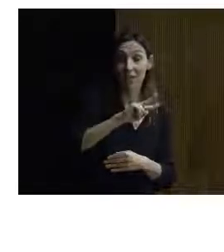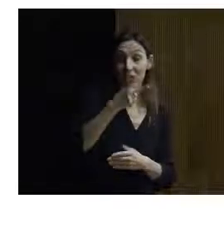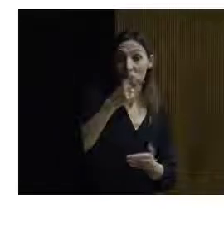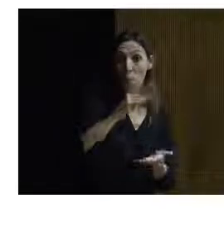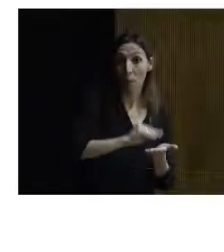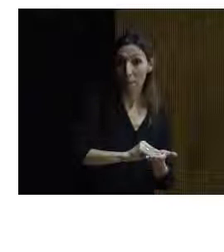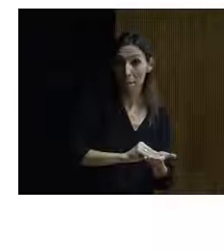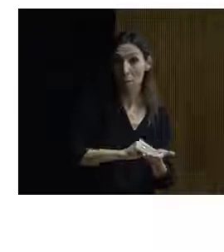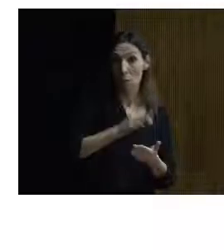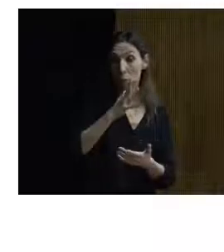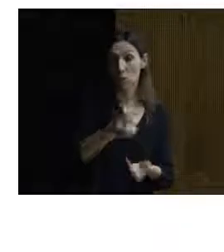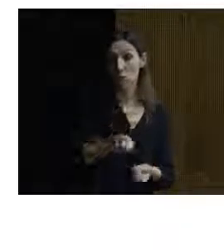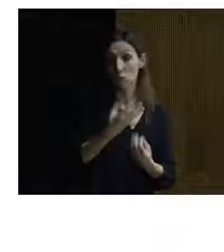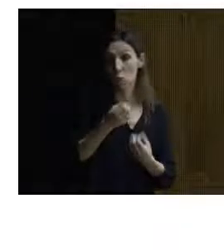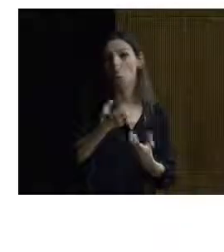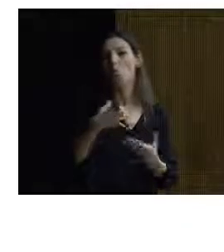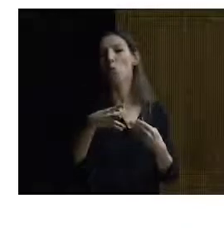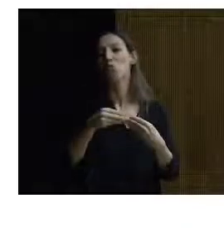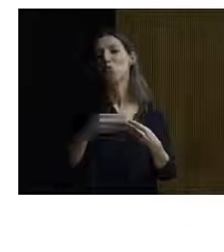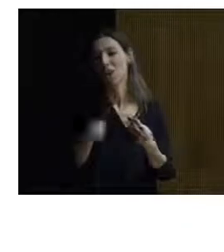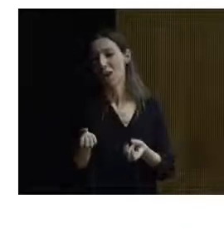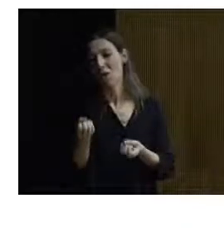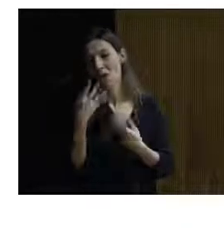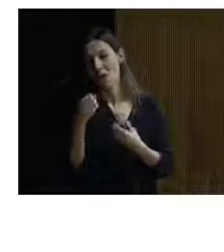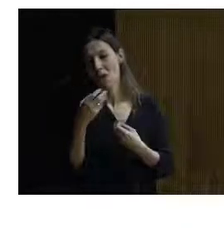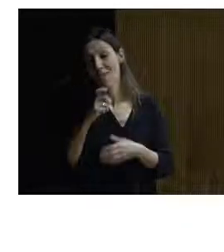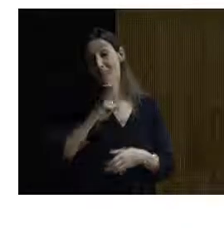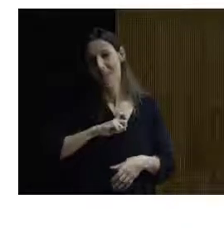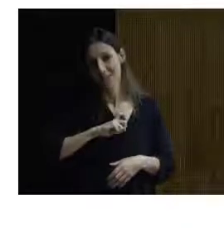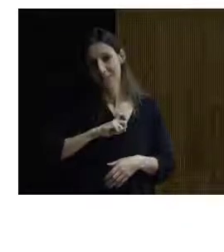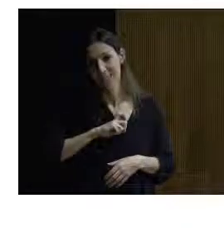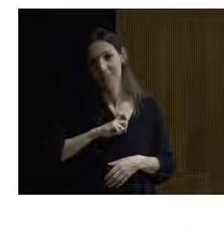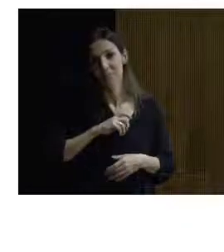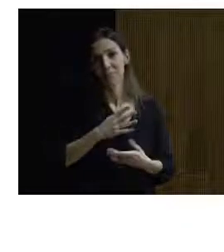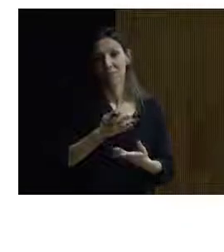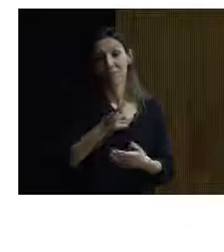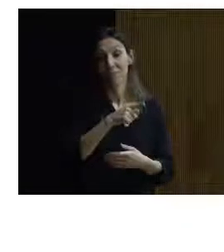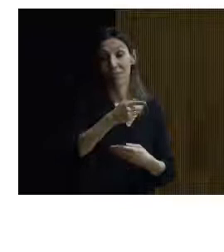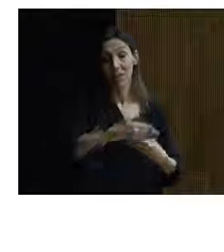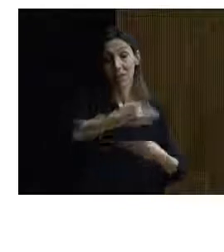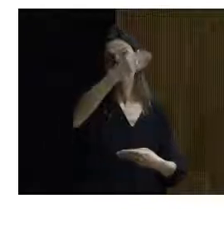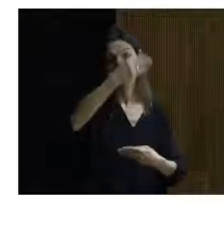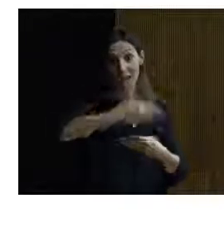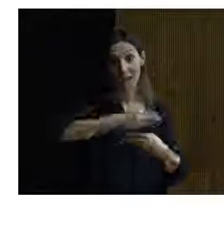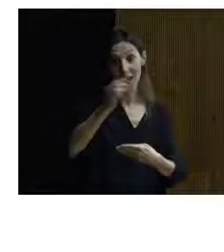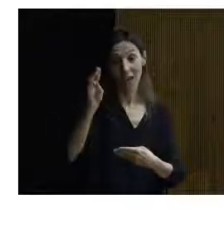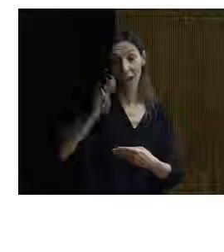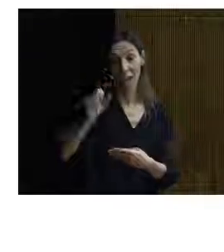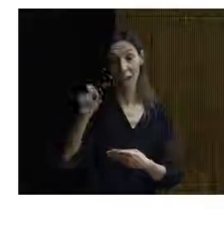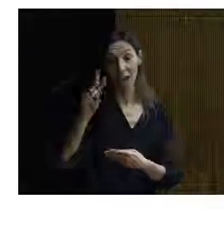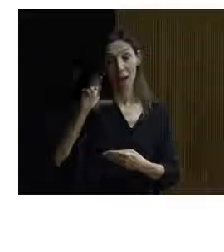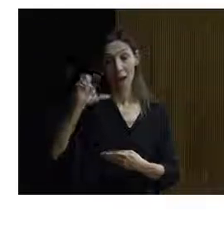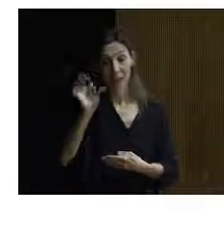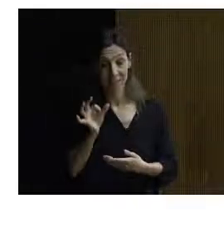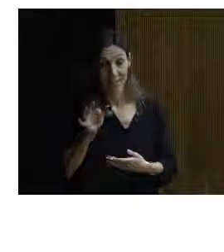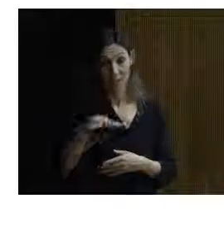nos contaron o un usuario nos alertó, han colocado una mampara de pavés maravillosa en el espacio de